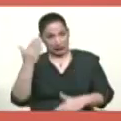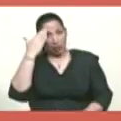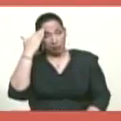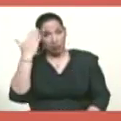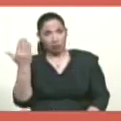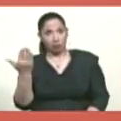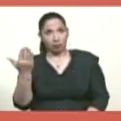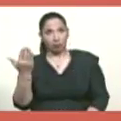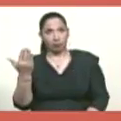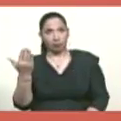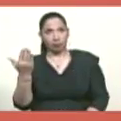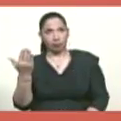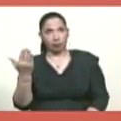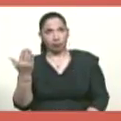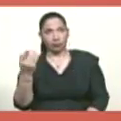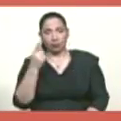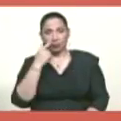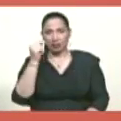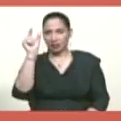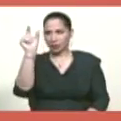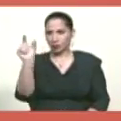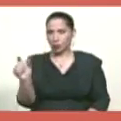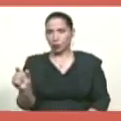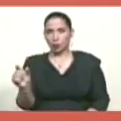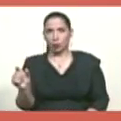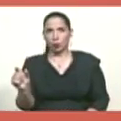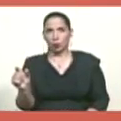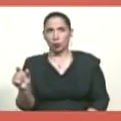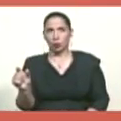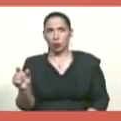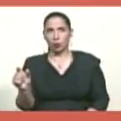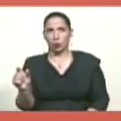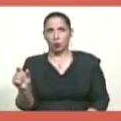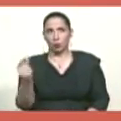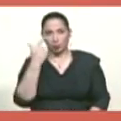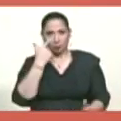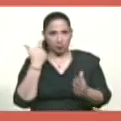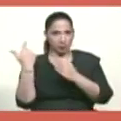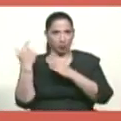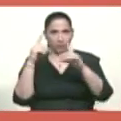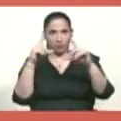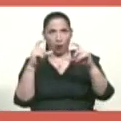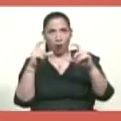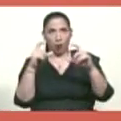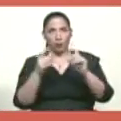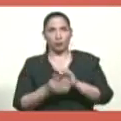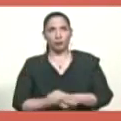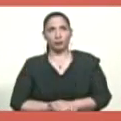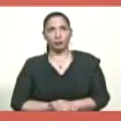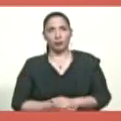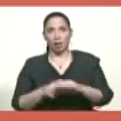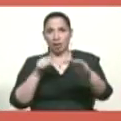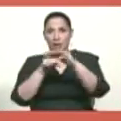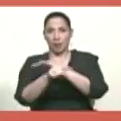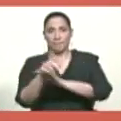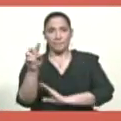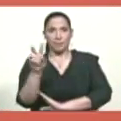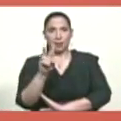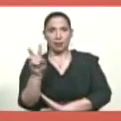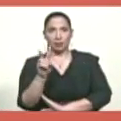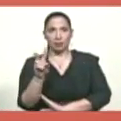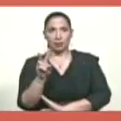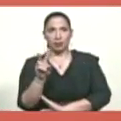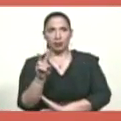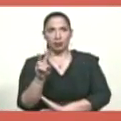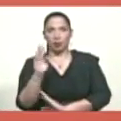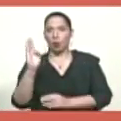Que el señor Coronel Osvaldo Valentín García Palomo iba a entrar a Venezuela los